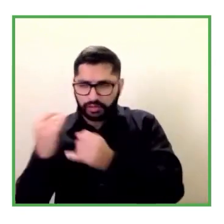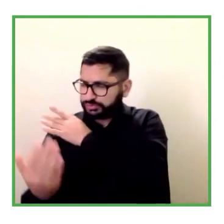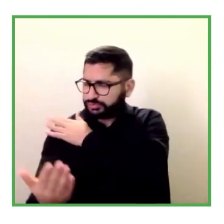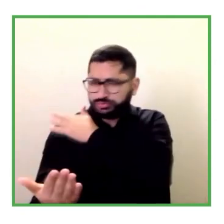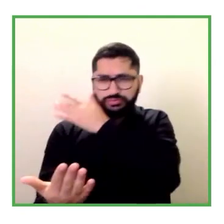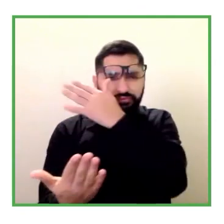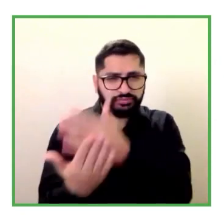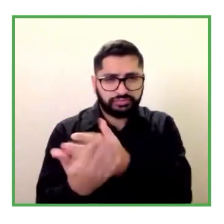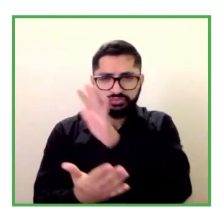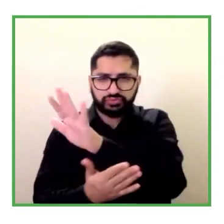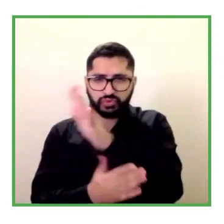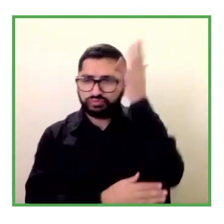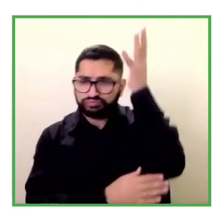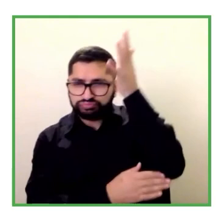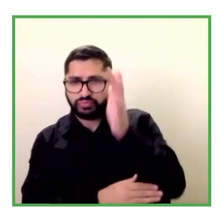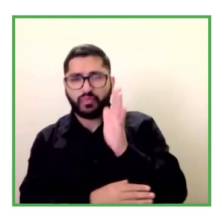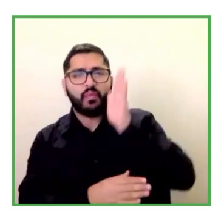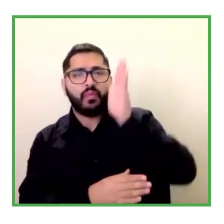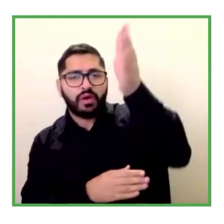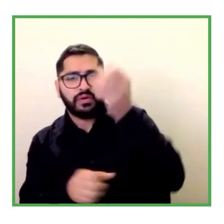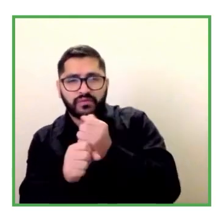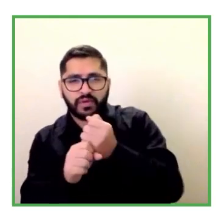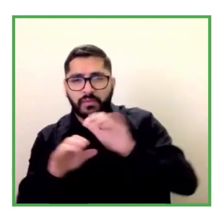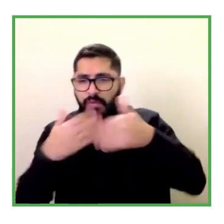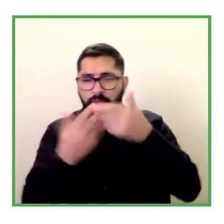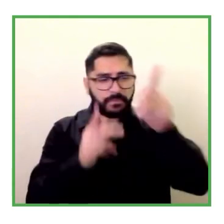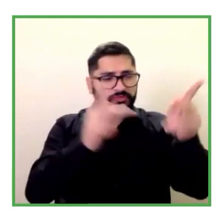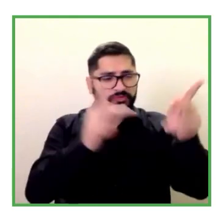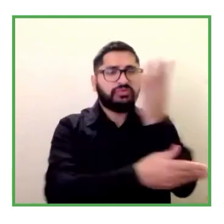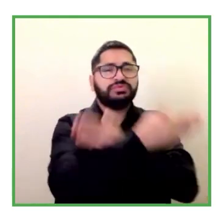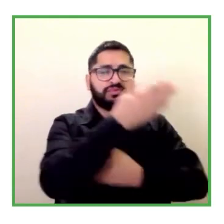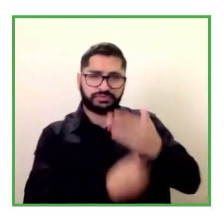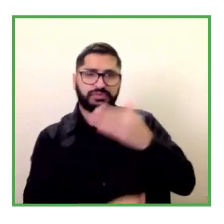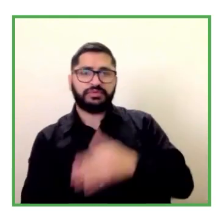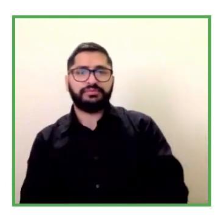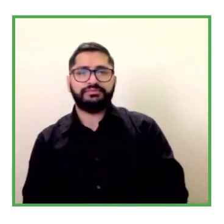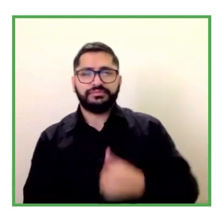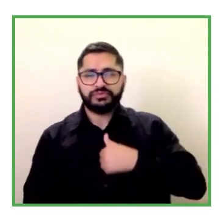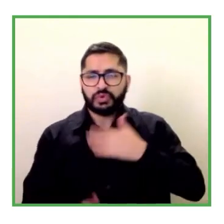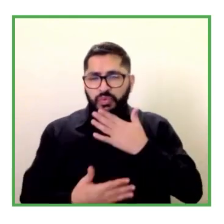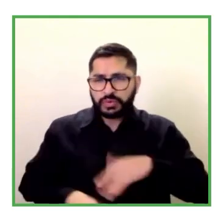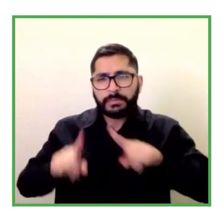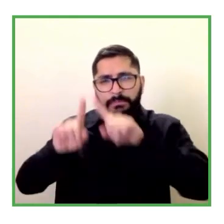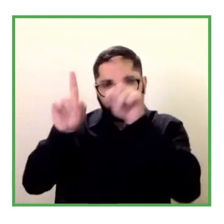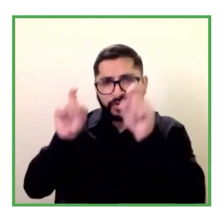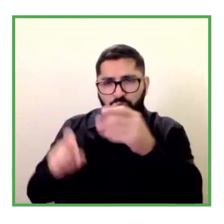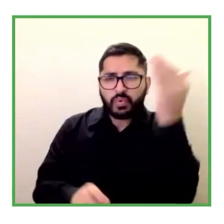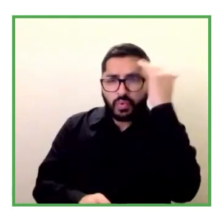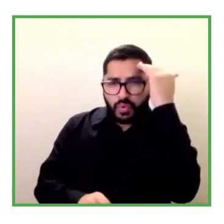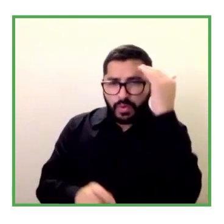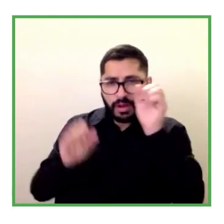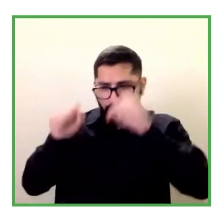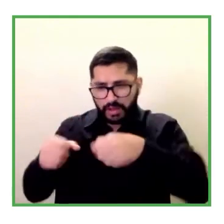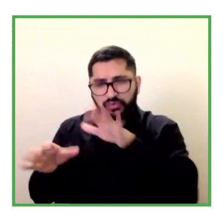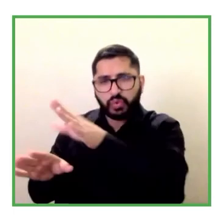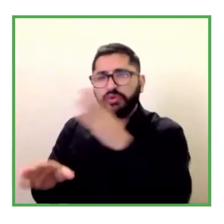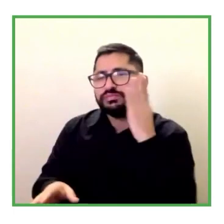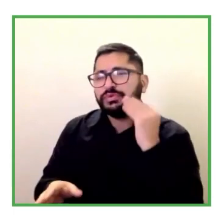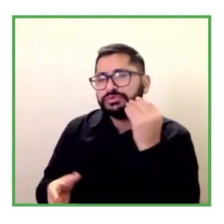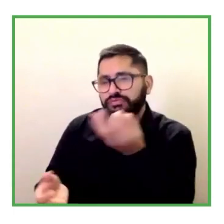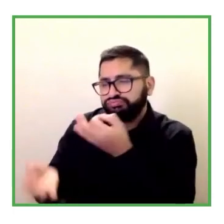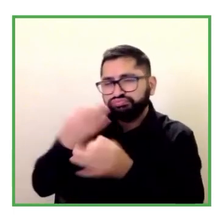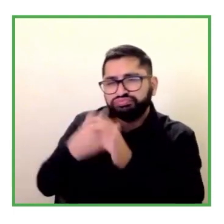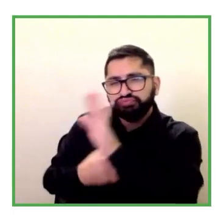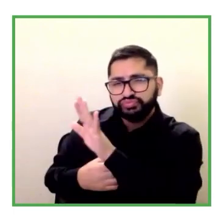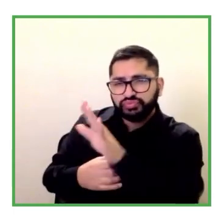un poquito cómo crees que desde las redes nacionales de empresas inclusivas se puede colaborar en mejorar ese futuro del